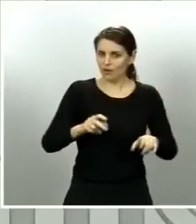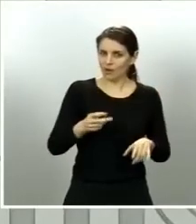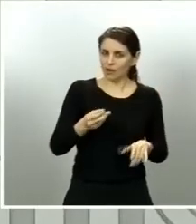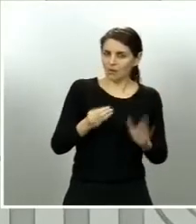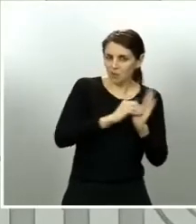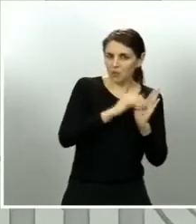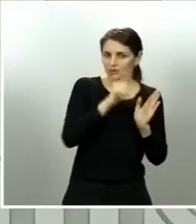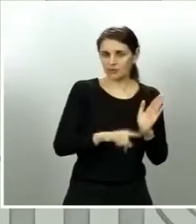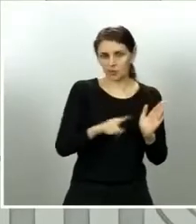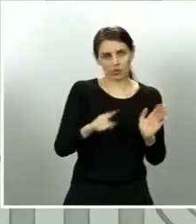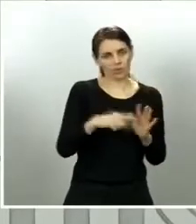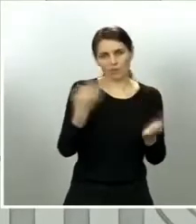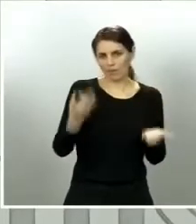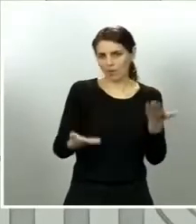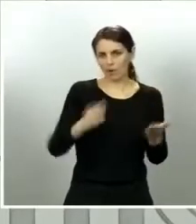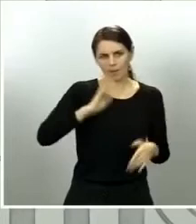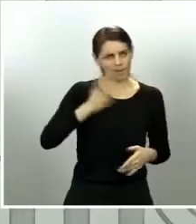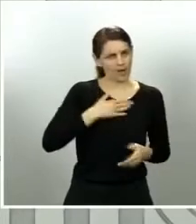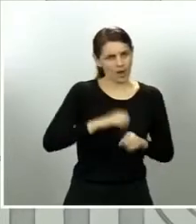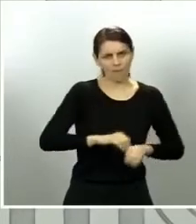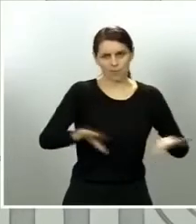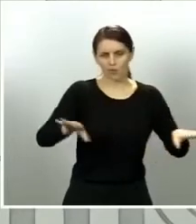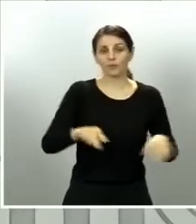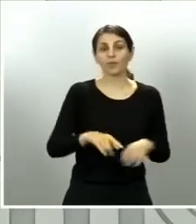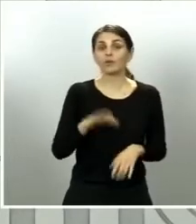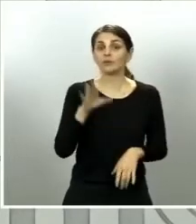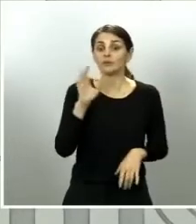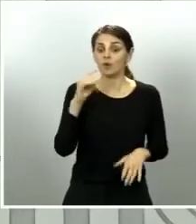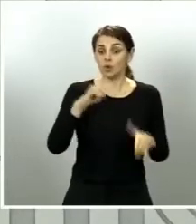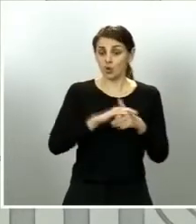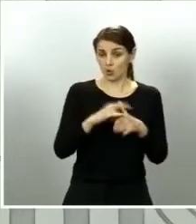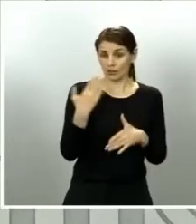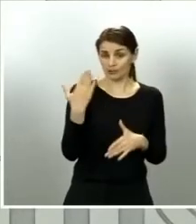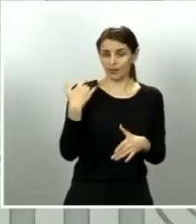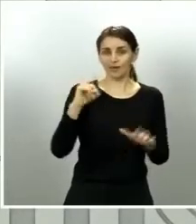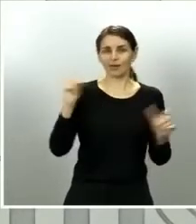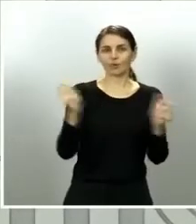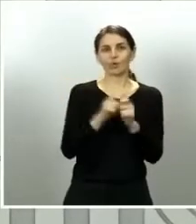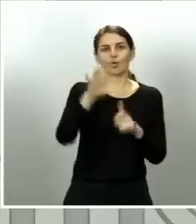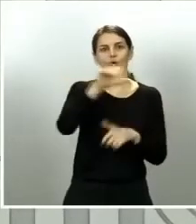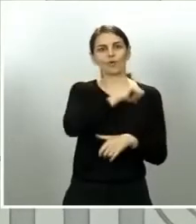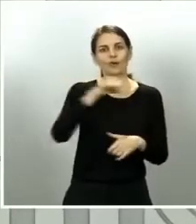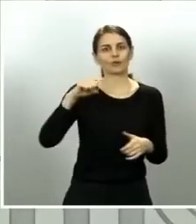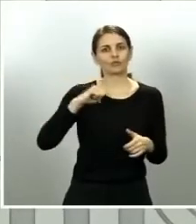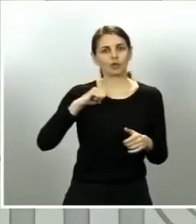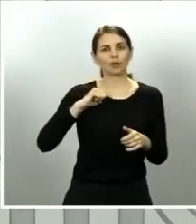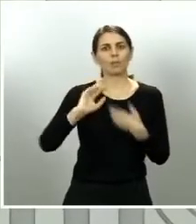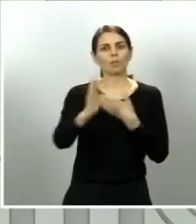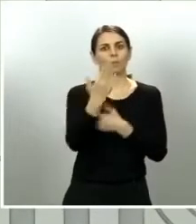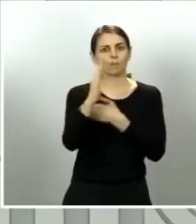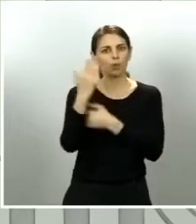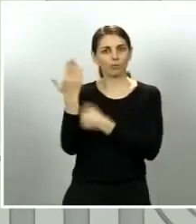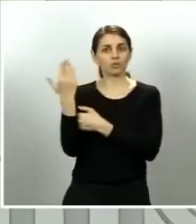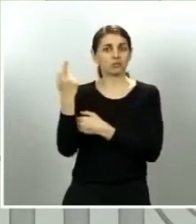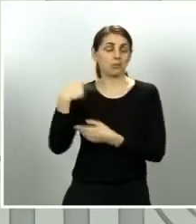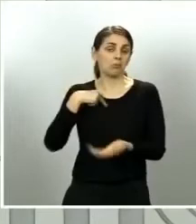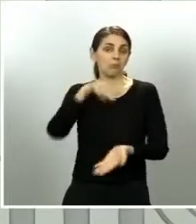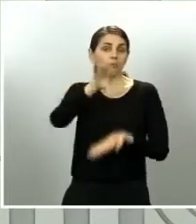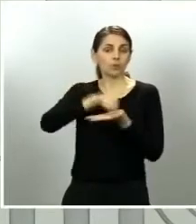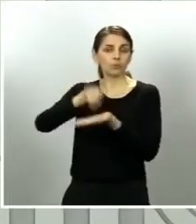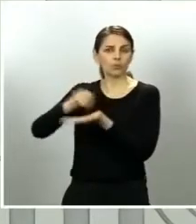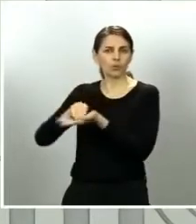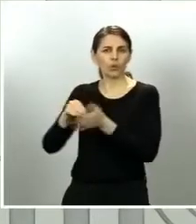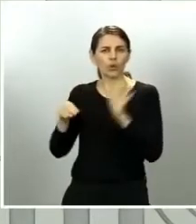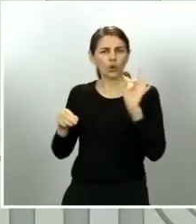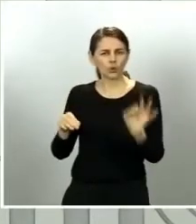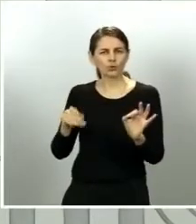estuve reunido también con ellas hace dos días mientras se dieron algunas consideraciones la que usted menciona de la junta de